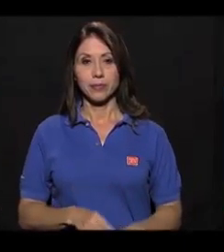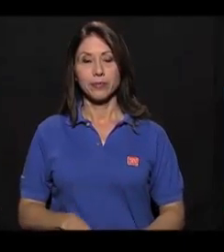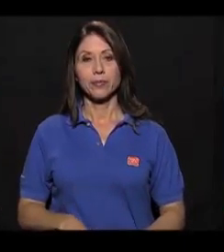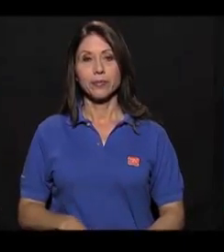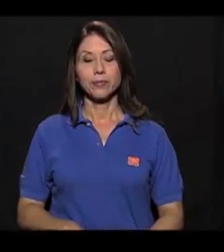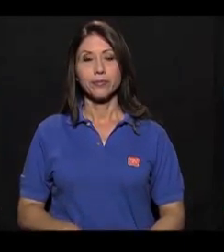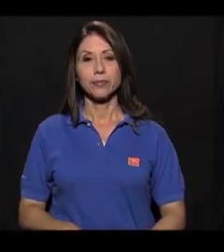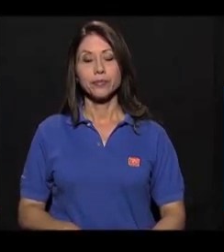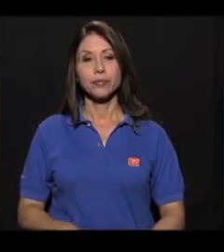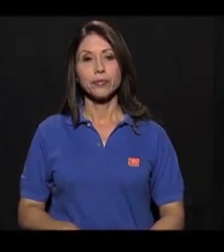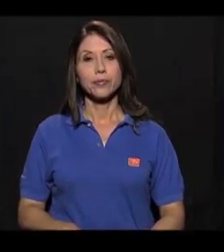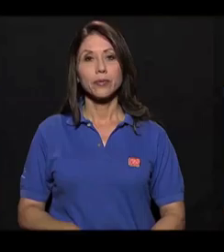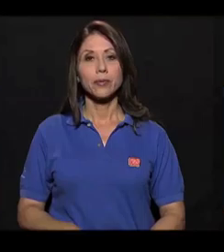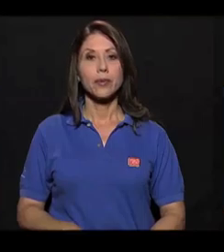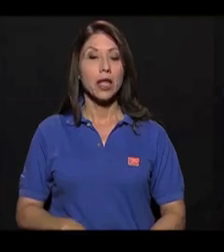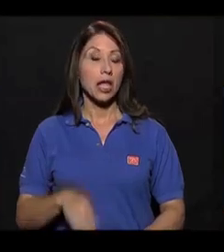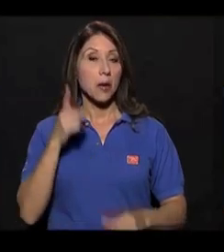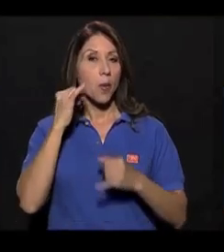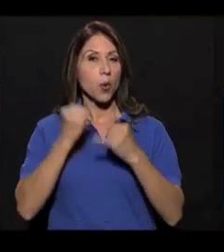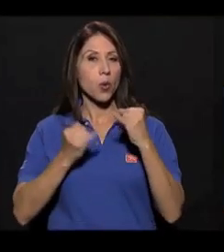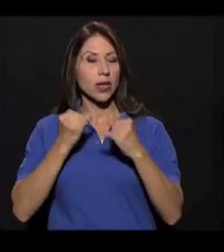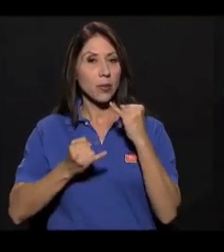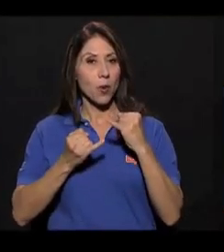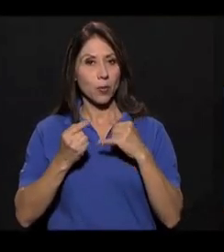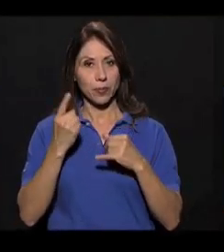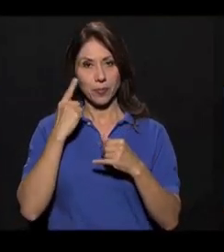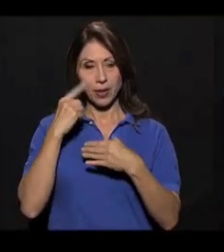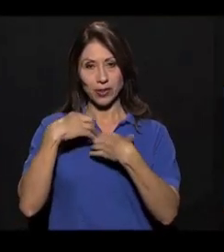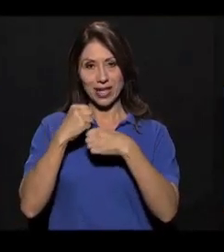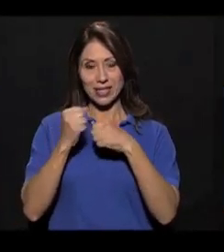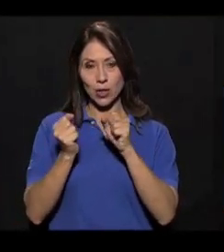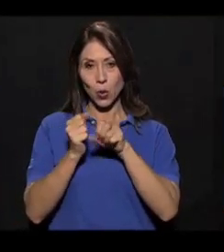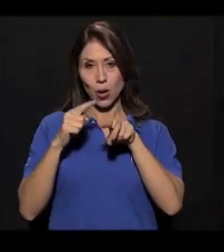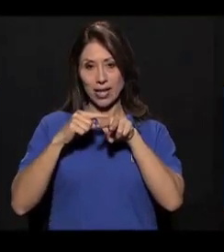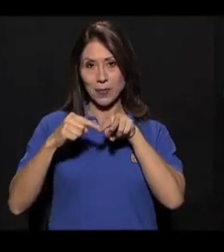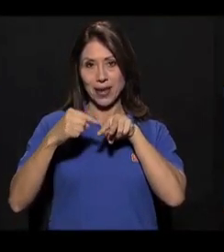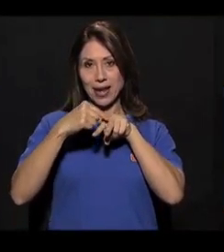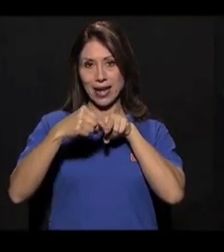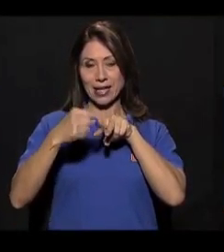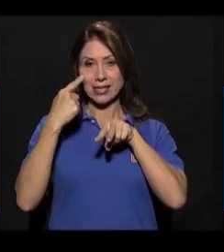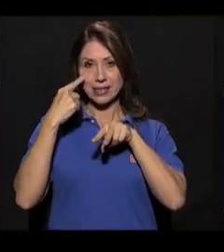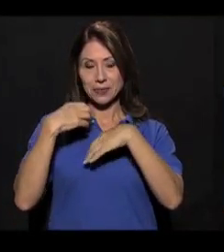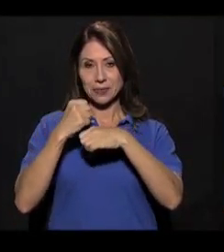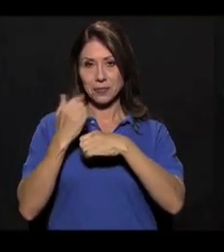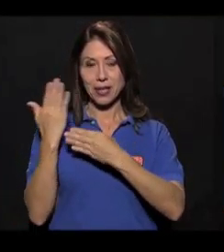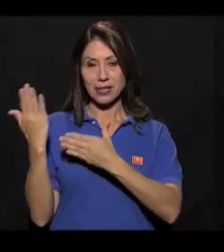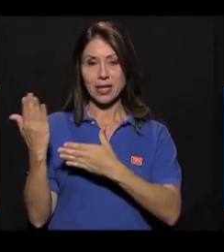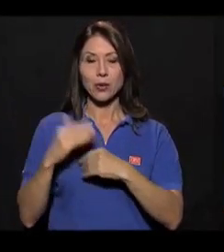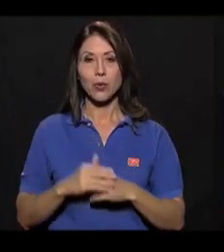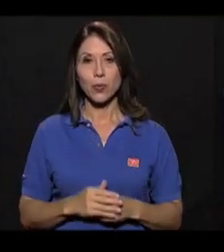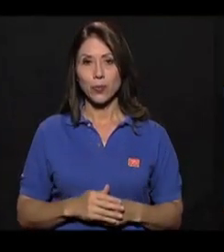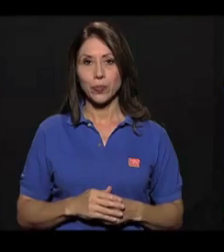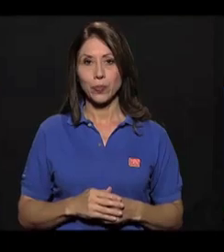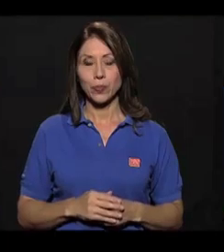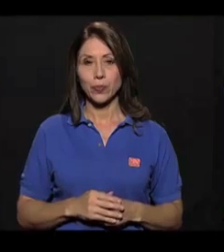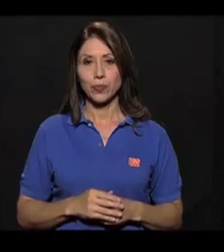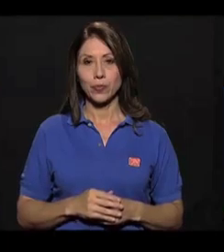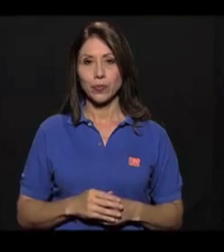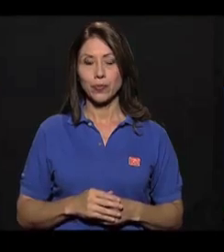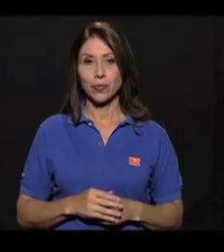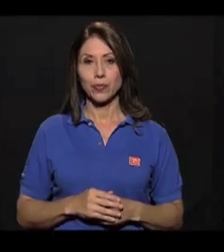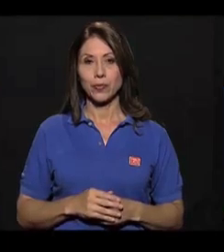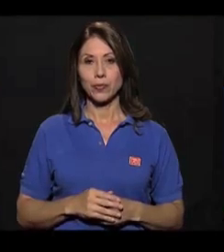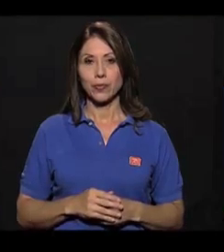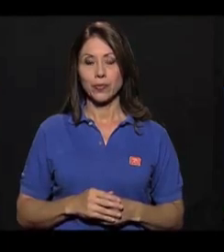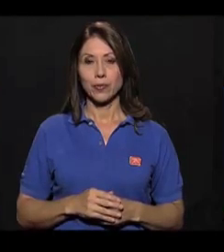Ok, y por último podemos estirar piernas y hacer alternado tocando